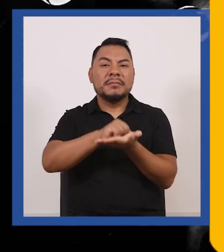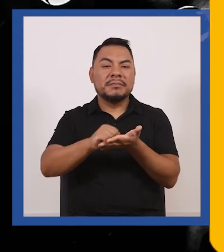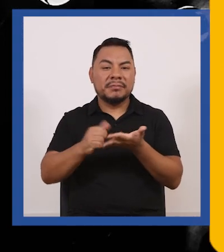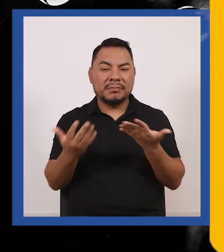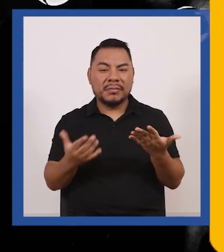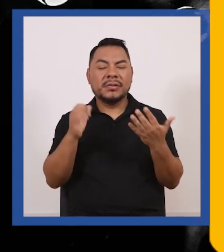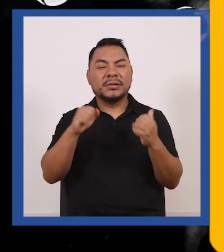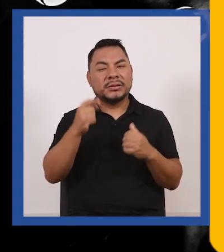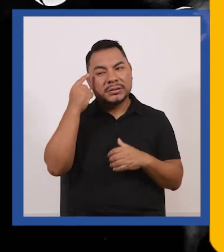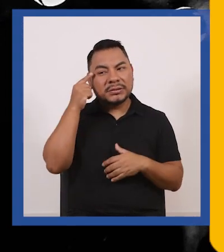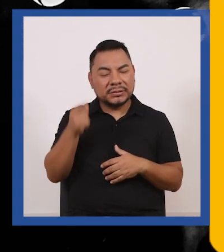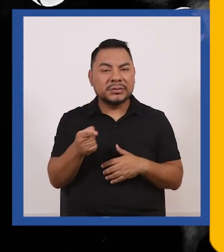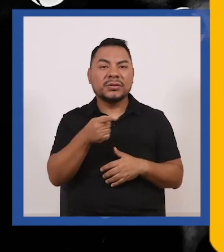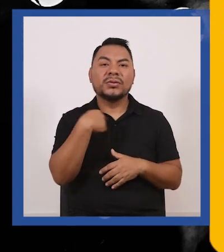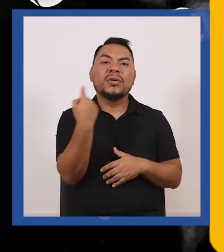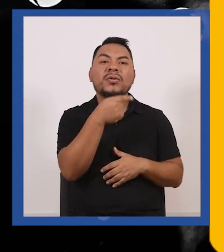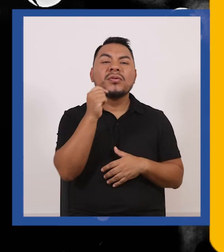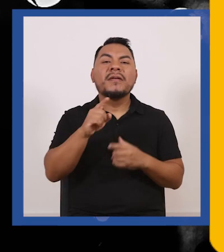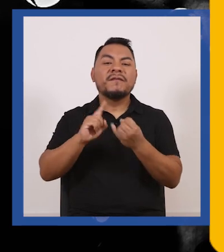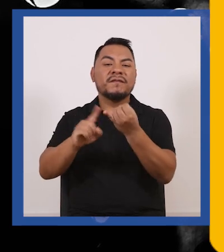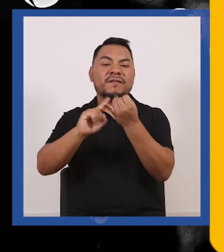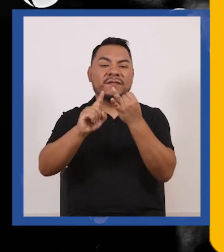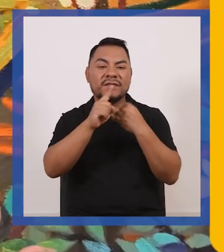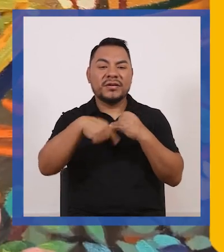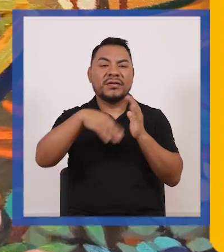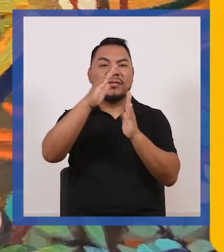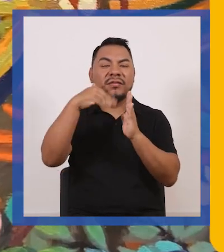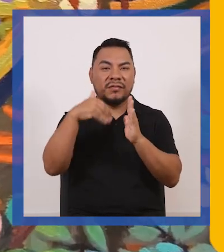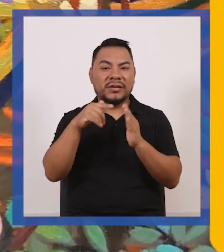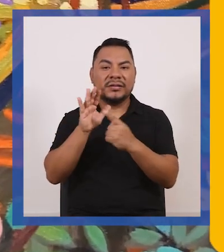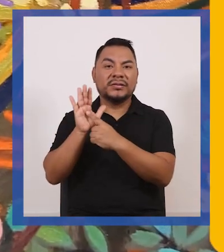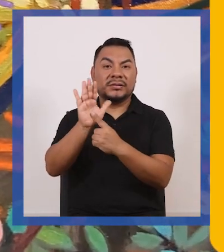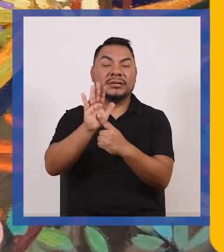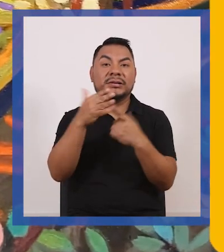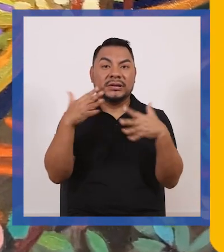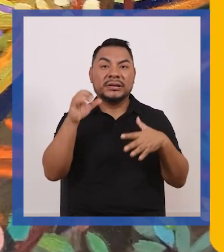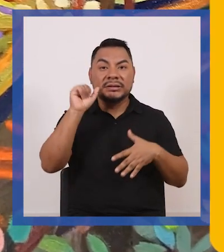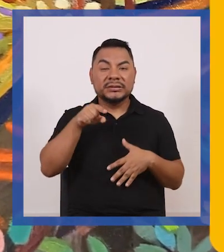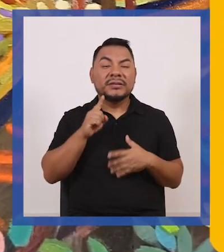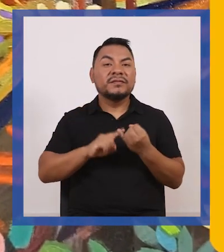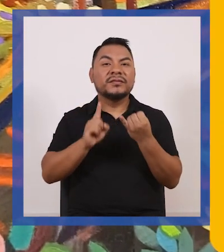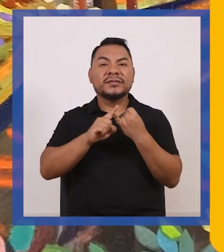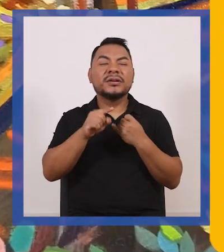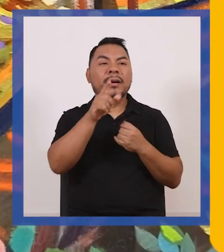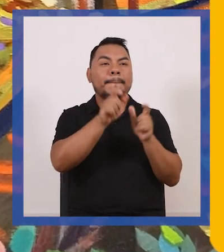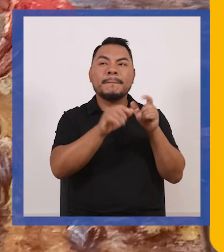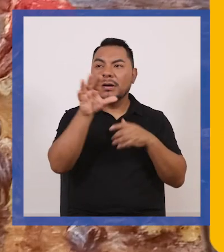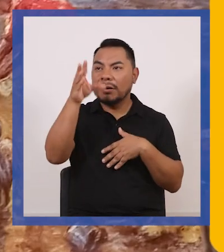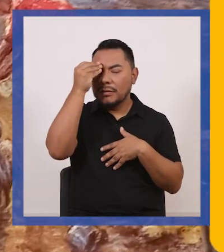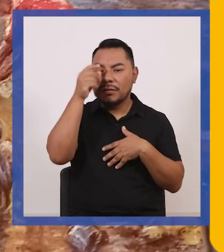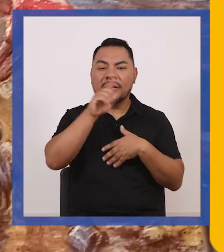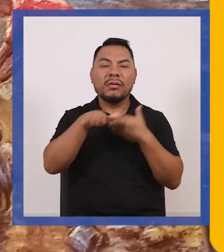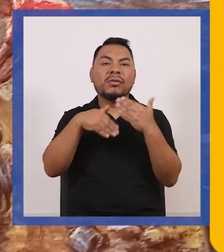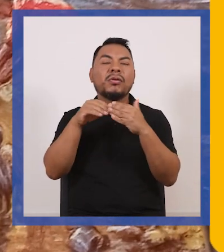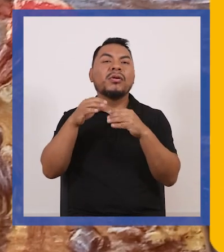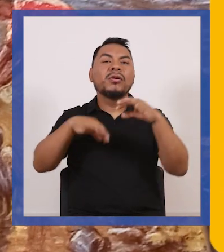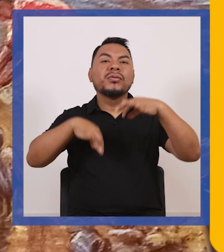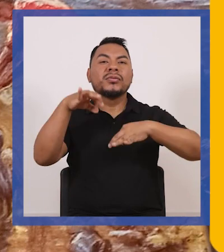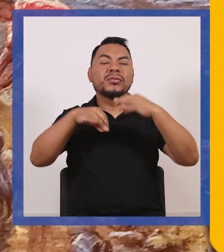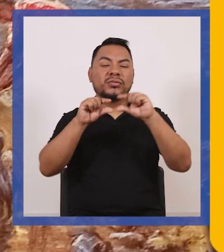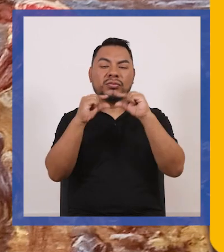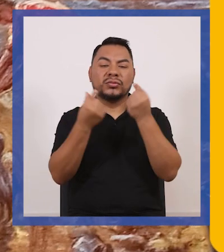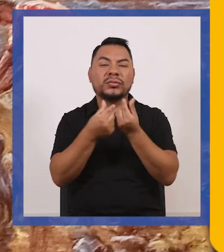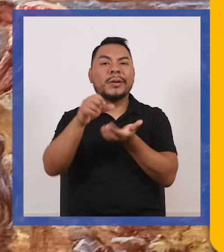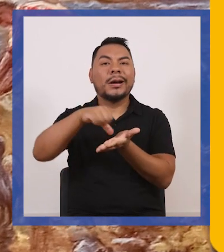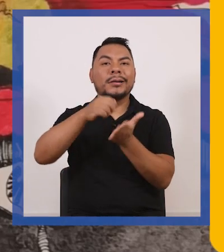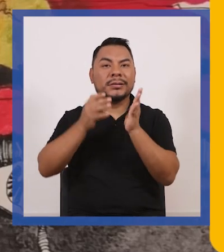meses a consecuencia de nuestro barrio pinto clima y que ha servido como fuente de inspiración en la creación de la obra de un